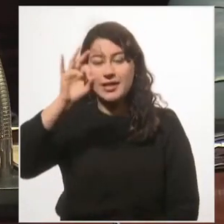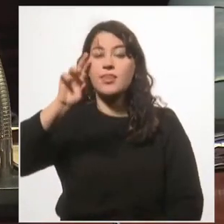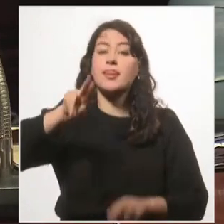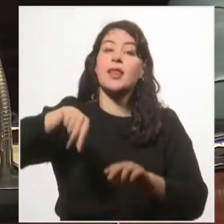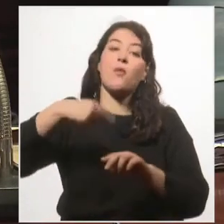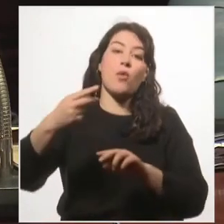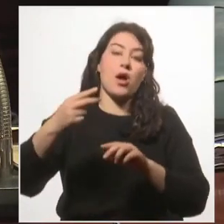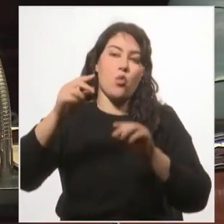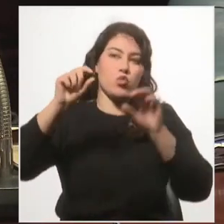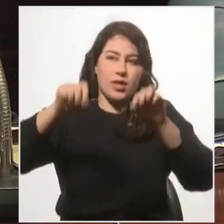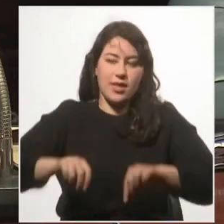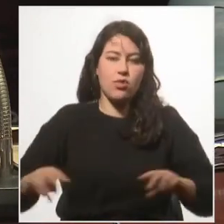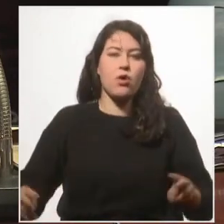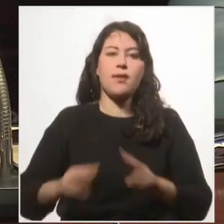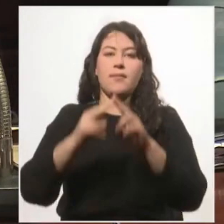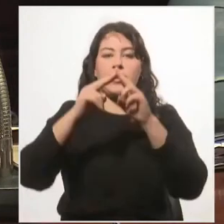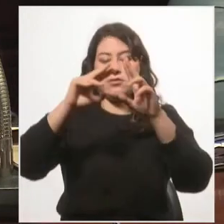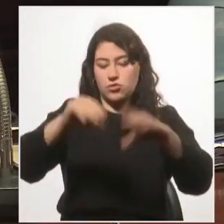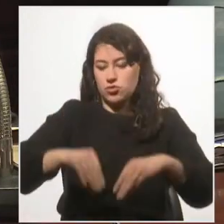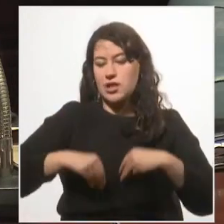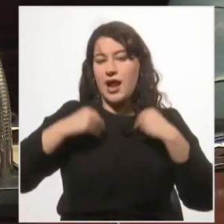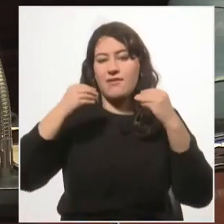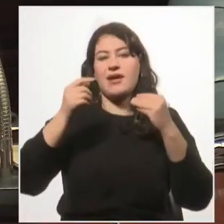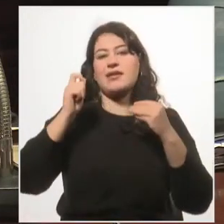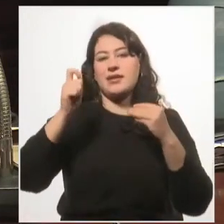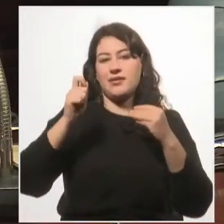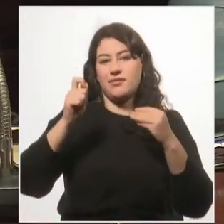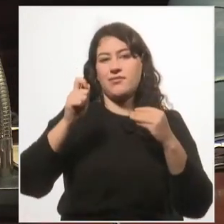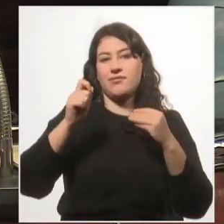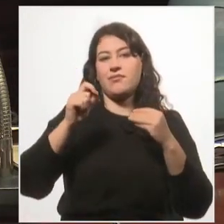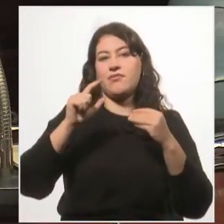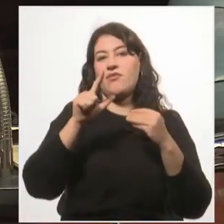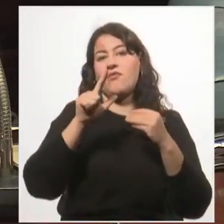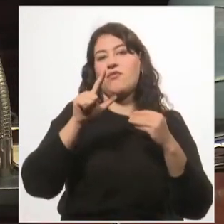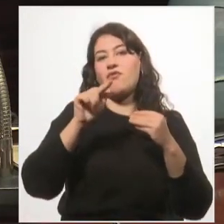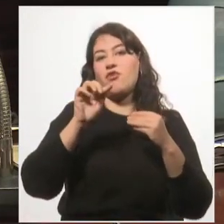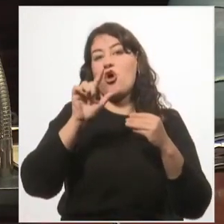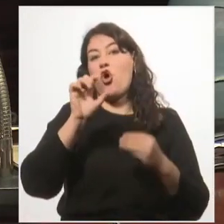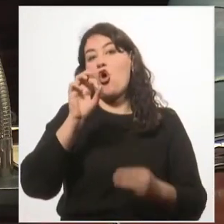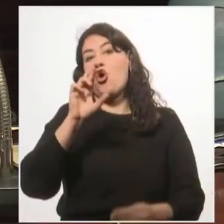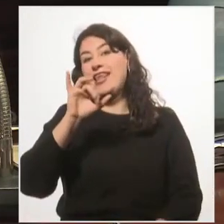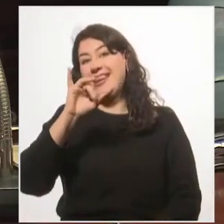cediendo nada menos que la Florida, donde hoy está Miami.